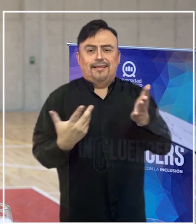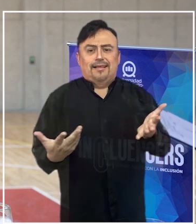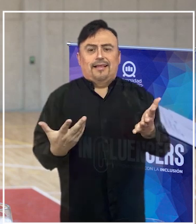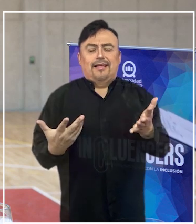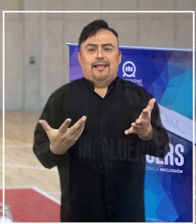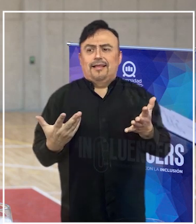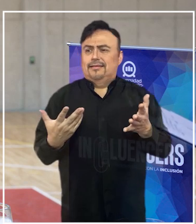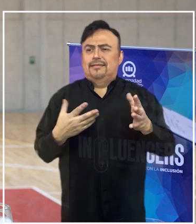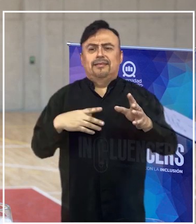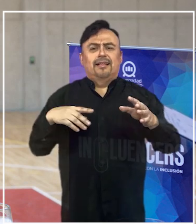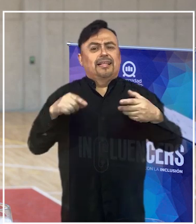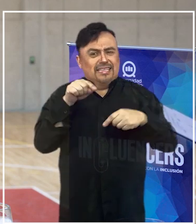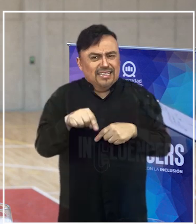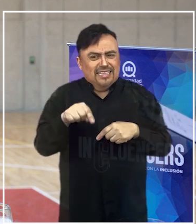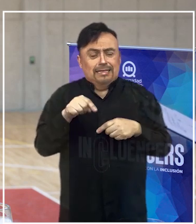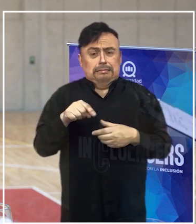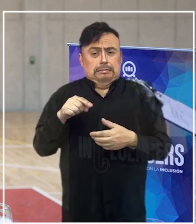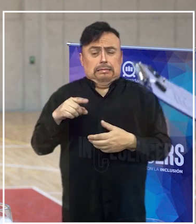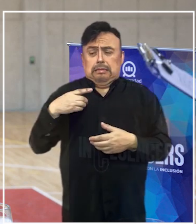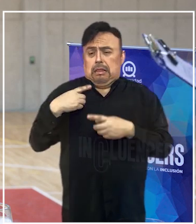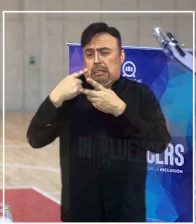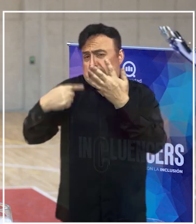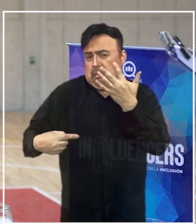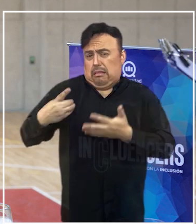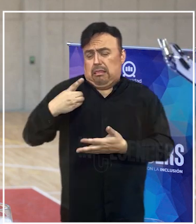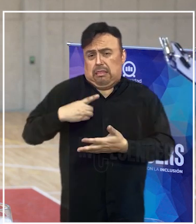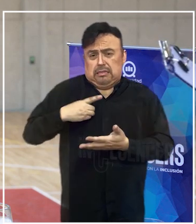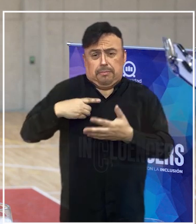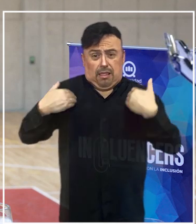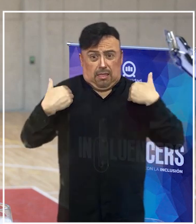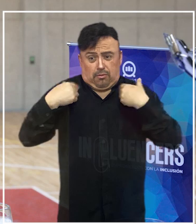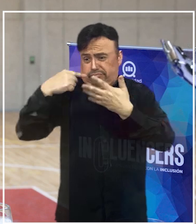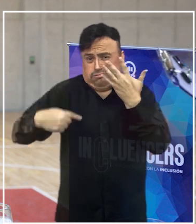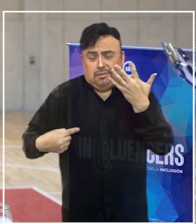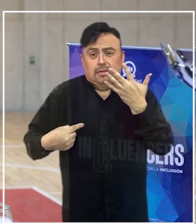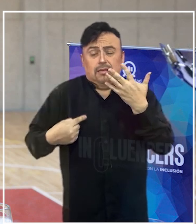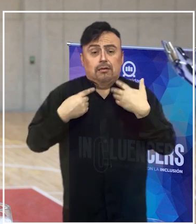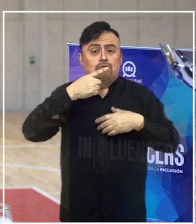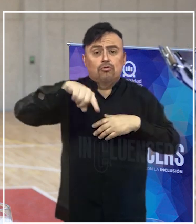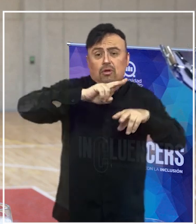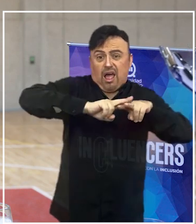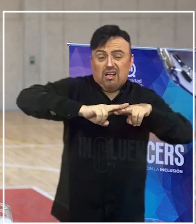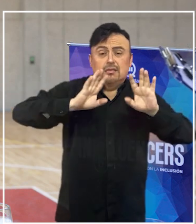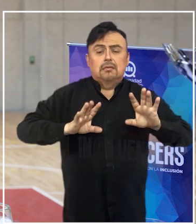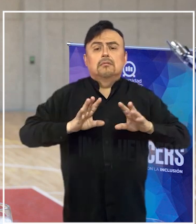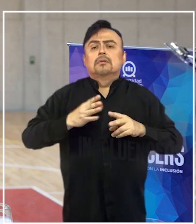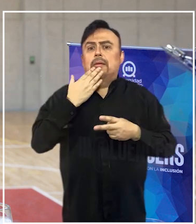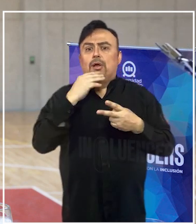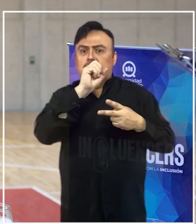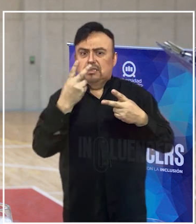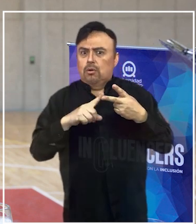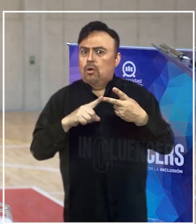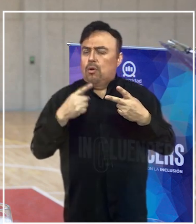muy transversal, más allá de la disciplina que practiquemos, creo que tiene también algunos elementos muy